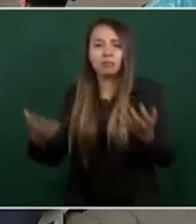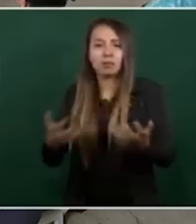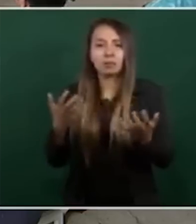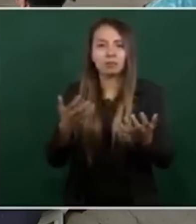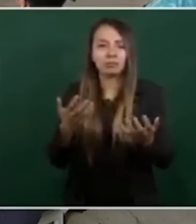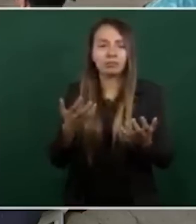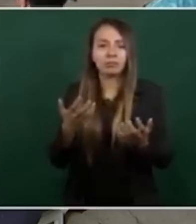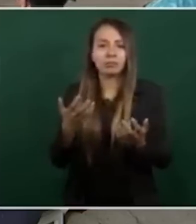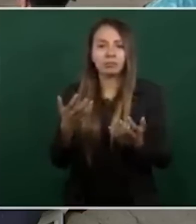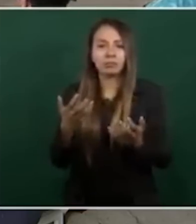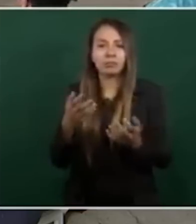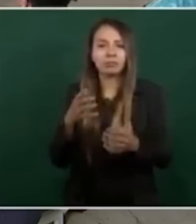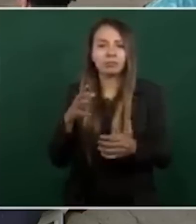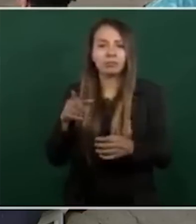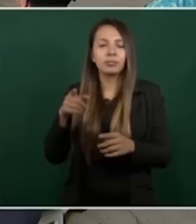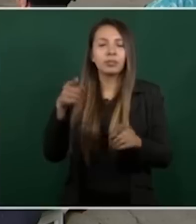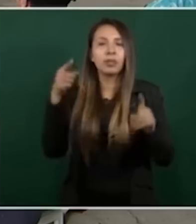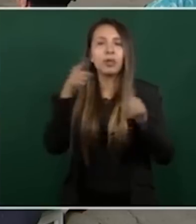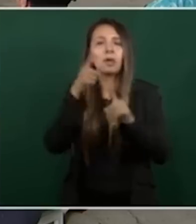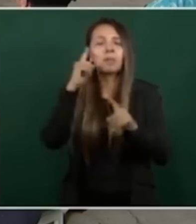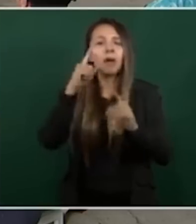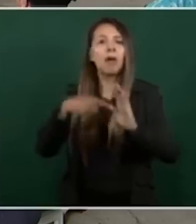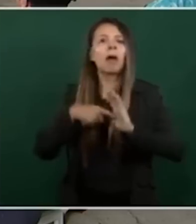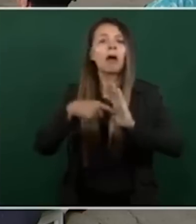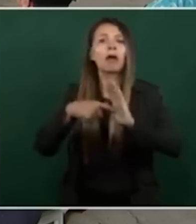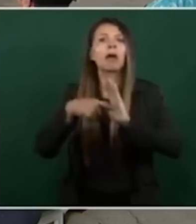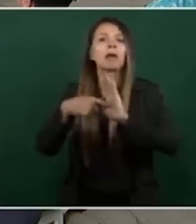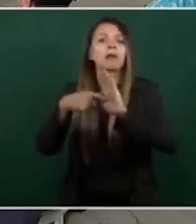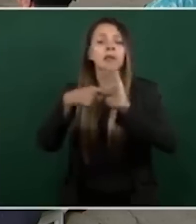propagandístico, sin duda,